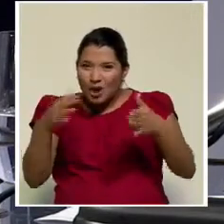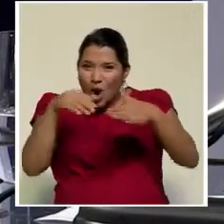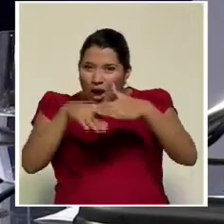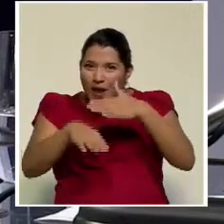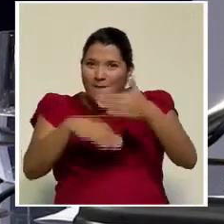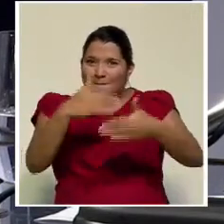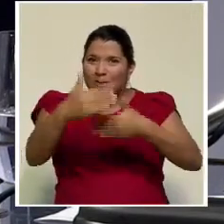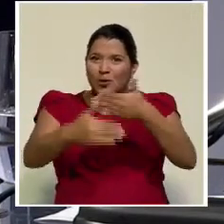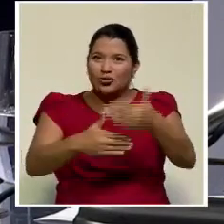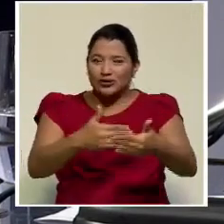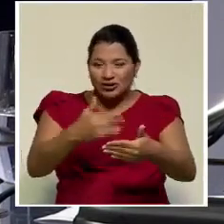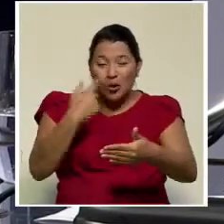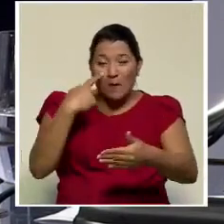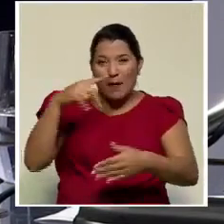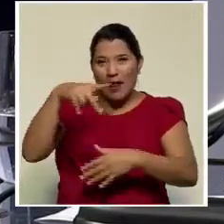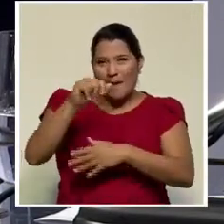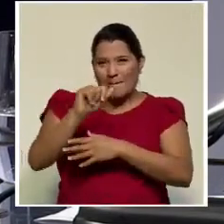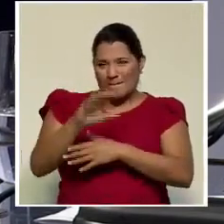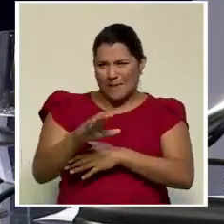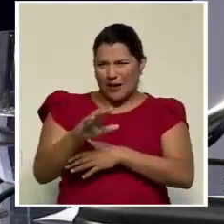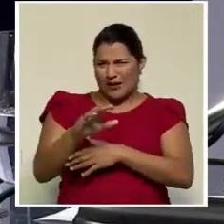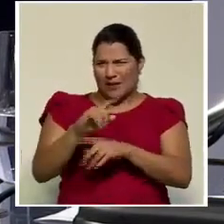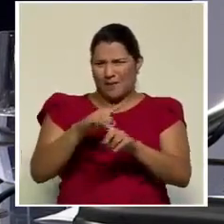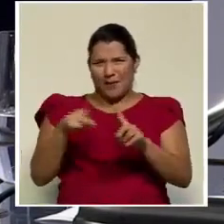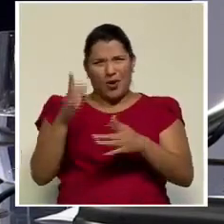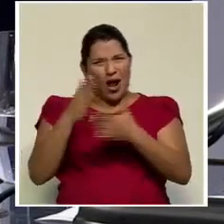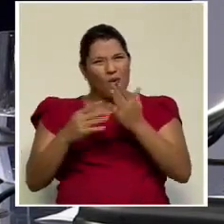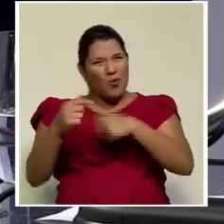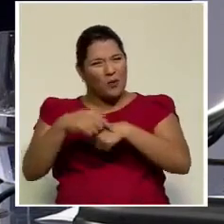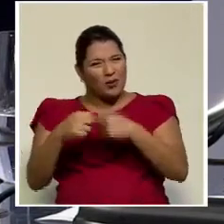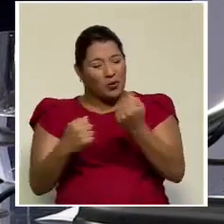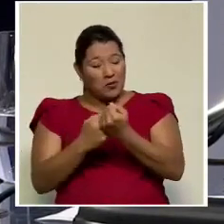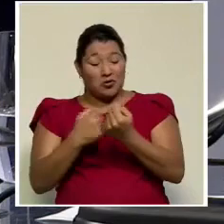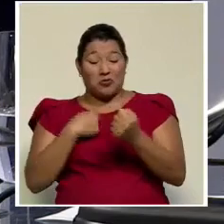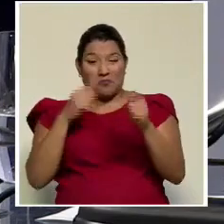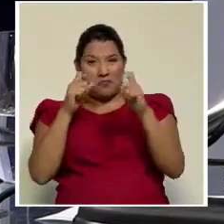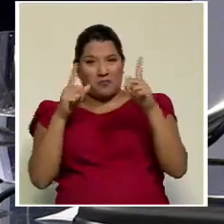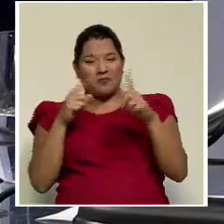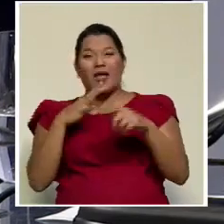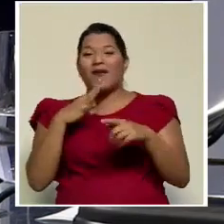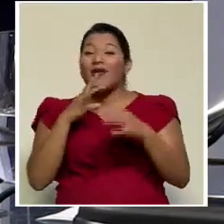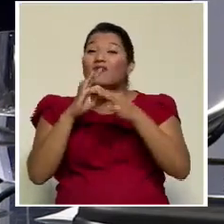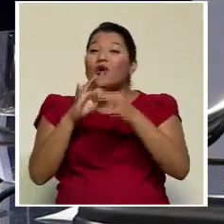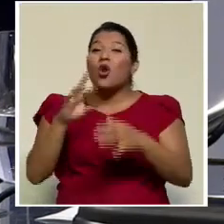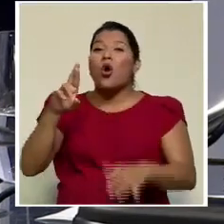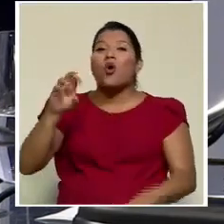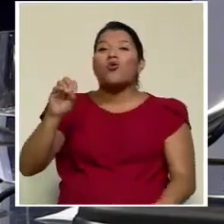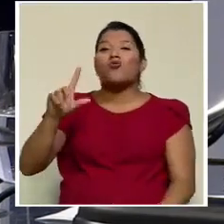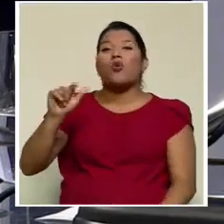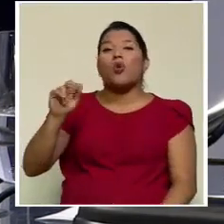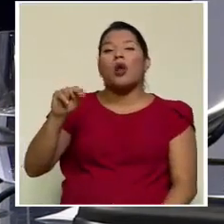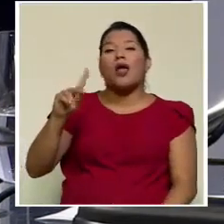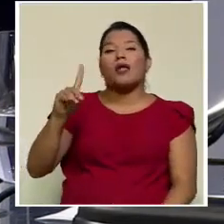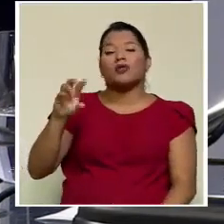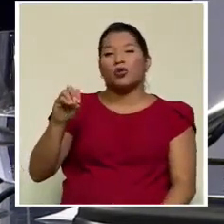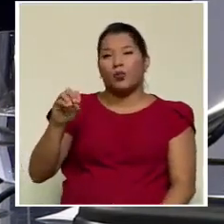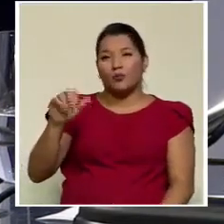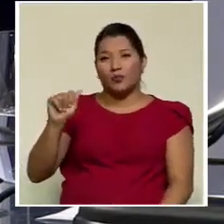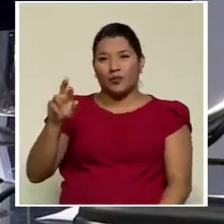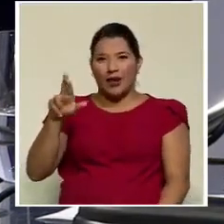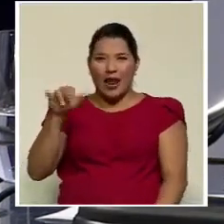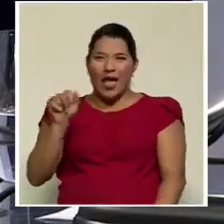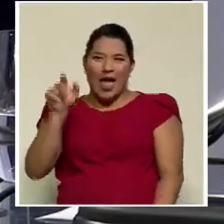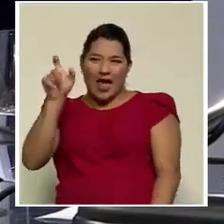Partido Acción Ciudadana. Pero bueno, hablando de Rolando Araya, es el político por antonomasia,